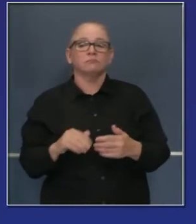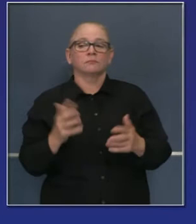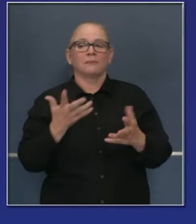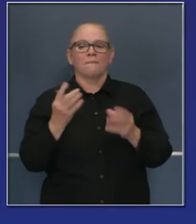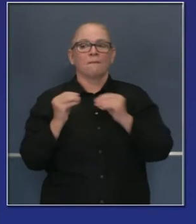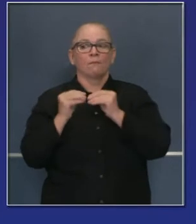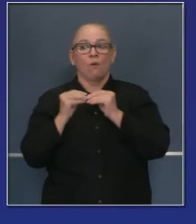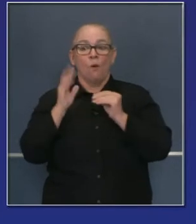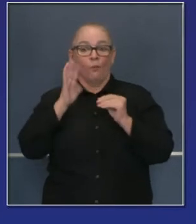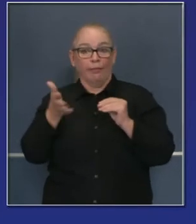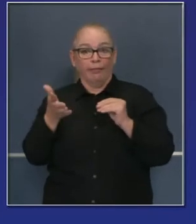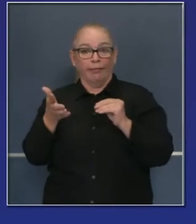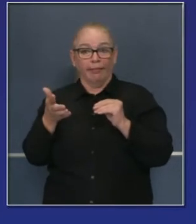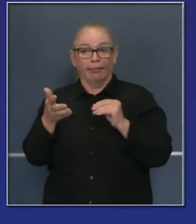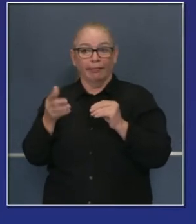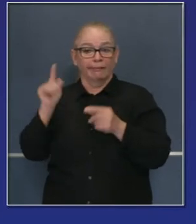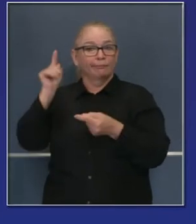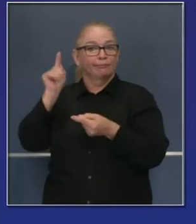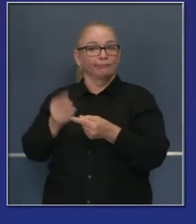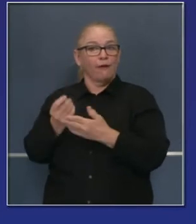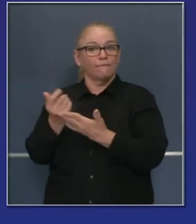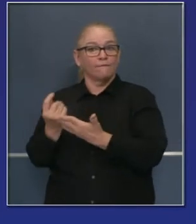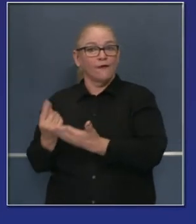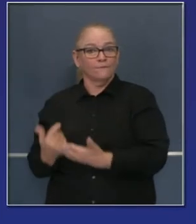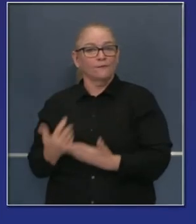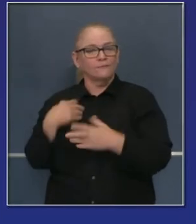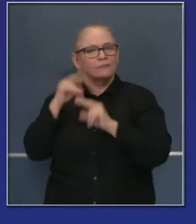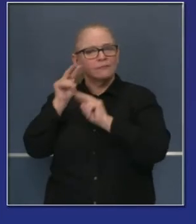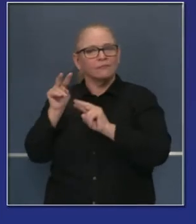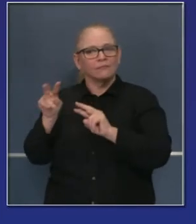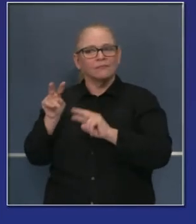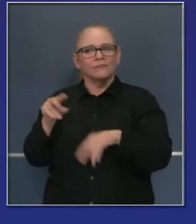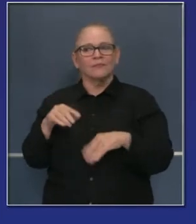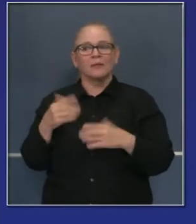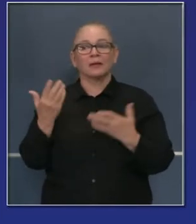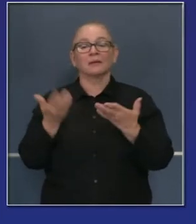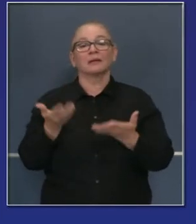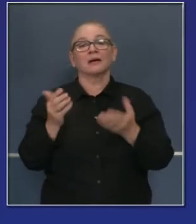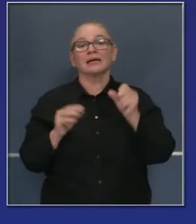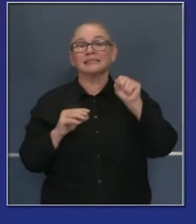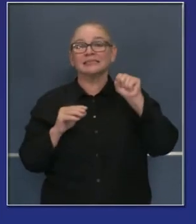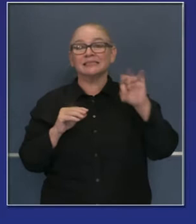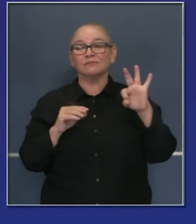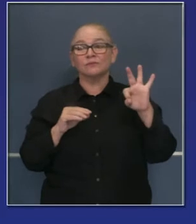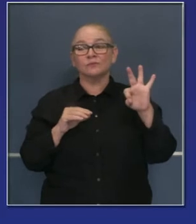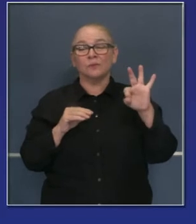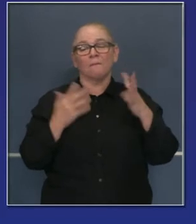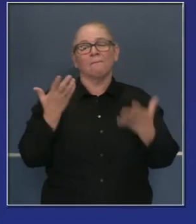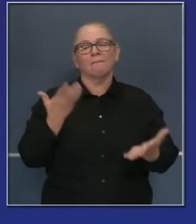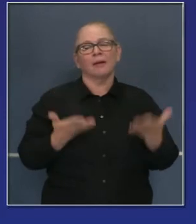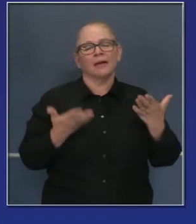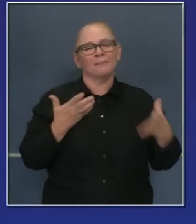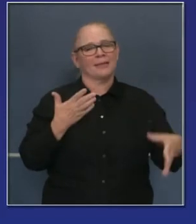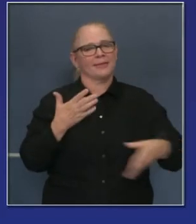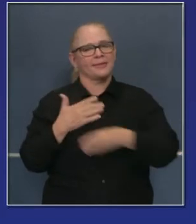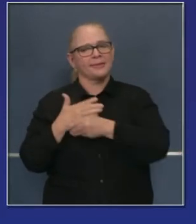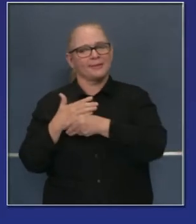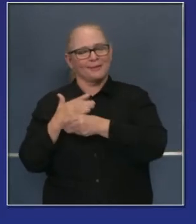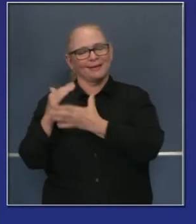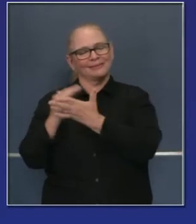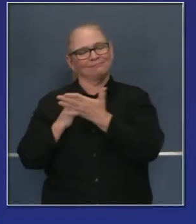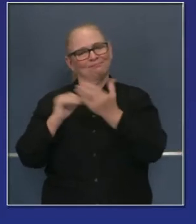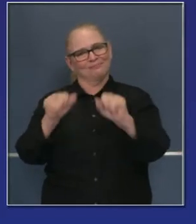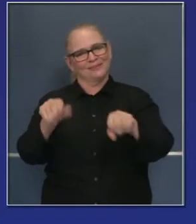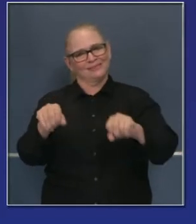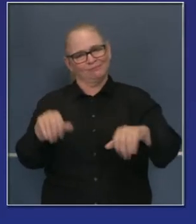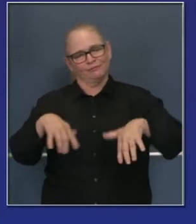fecha más adelante, es posible que San Francisco será añadido a la lista. Eso no es cierto hoy, pero sí es posible que